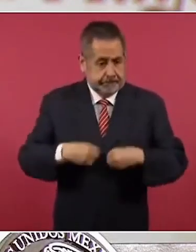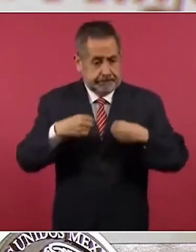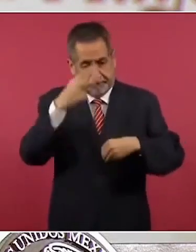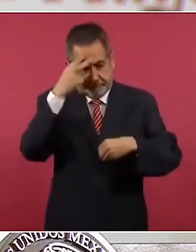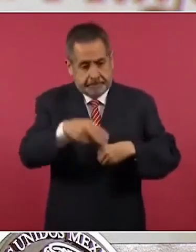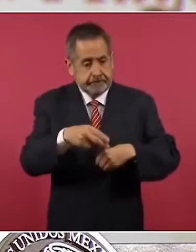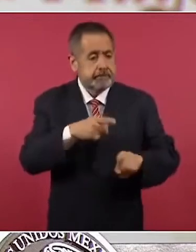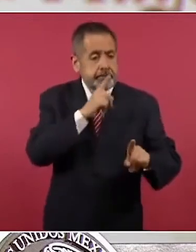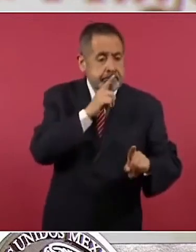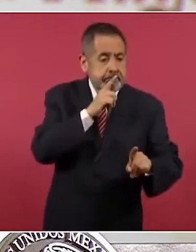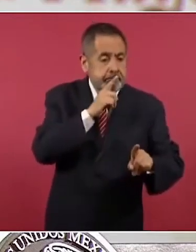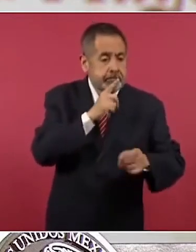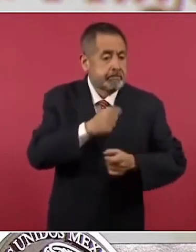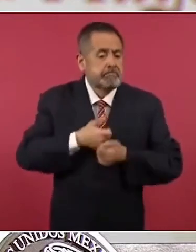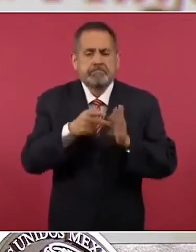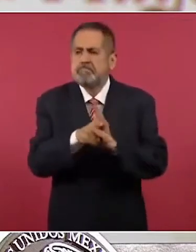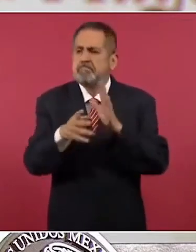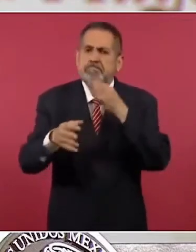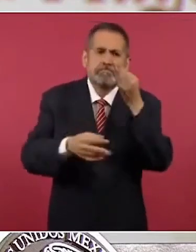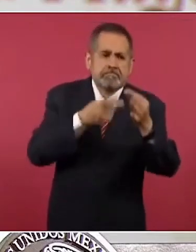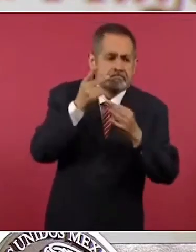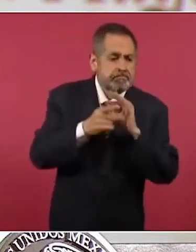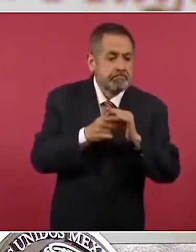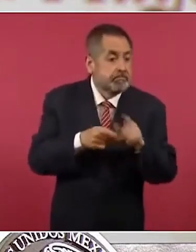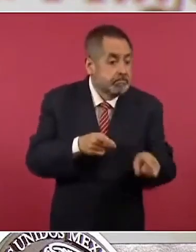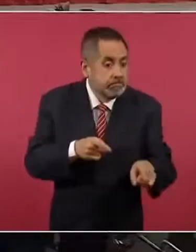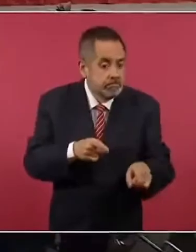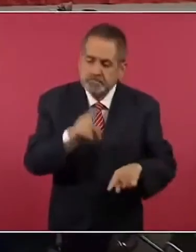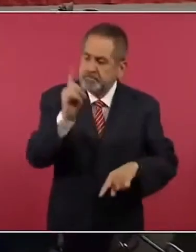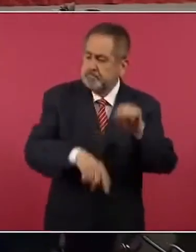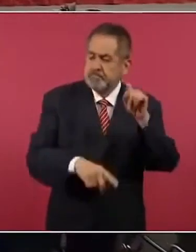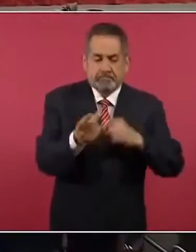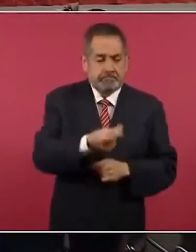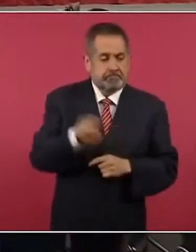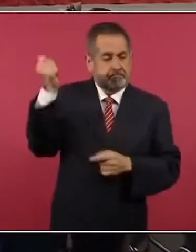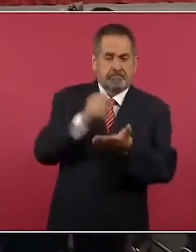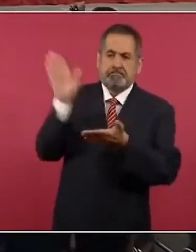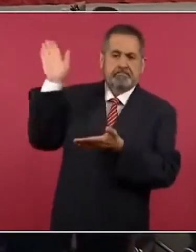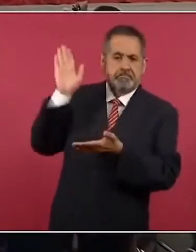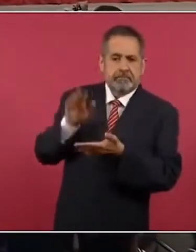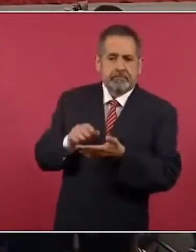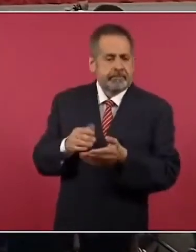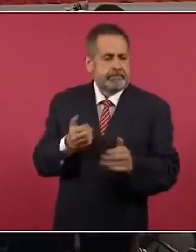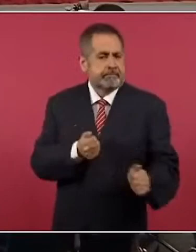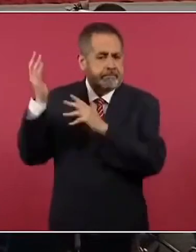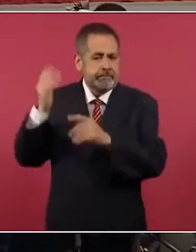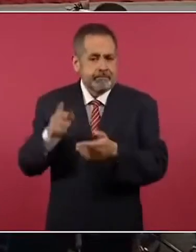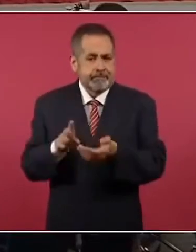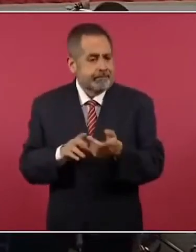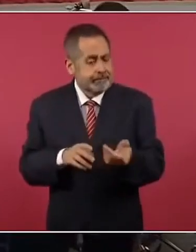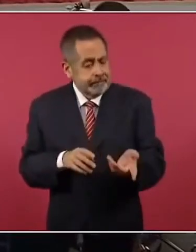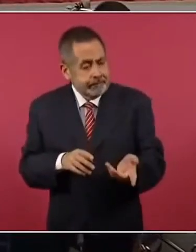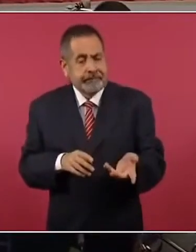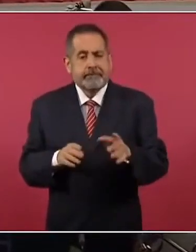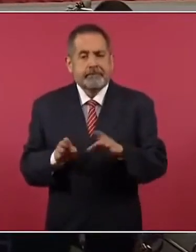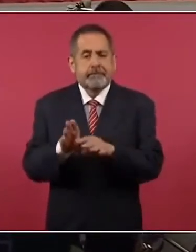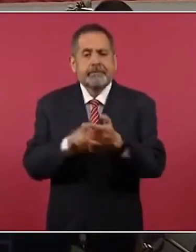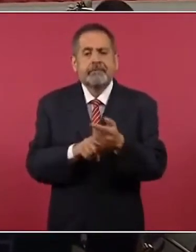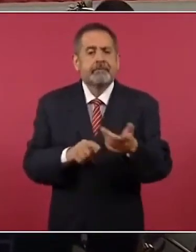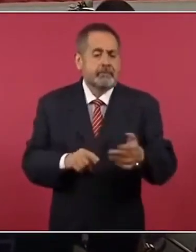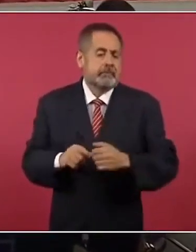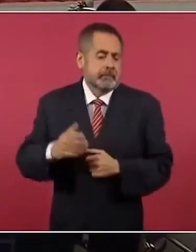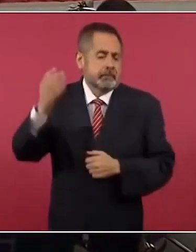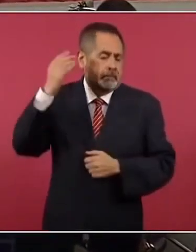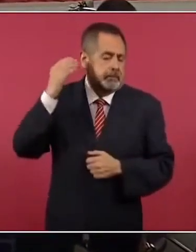como decimos, utilizada con total discrecionalidad para deportar o expulsar en el